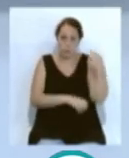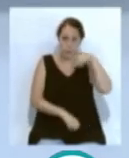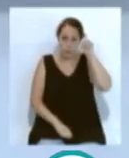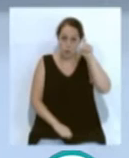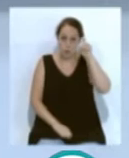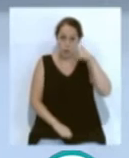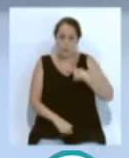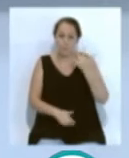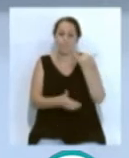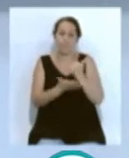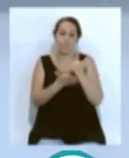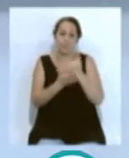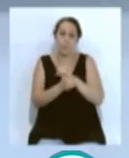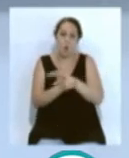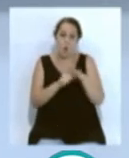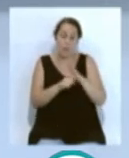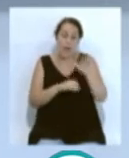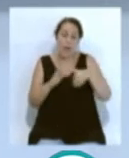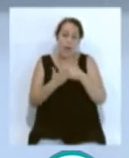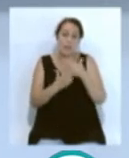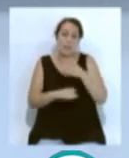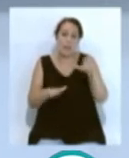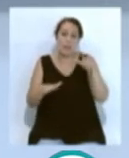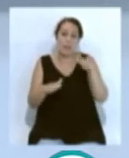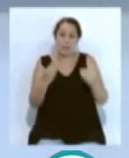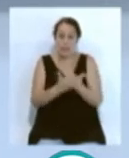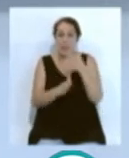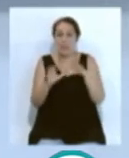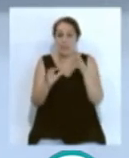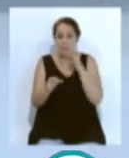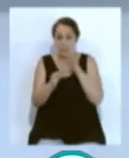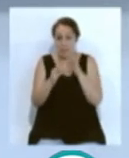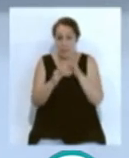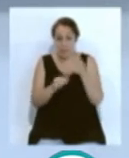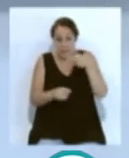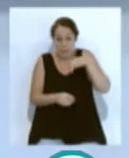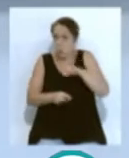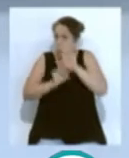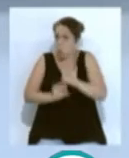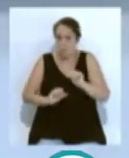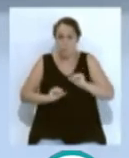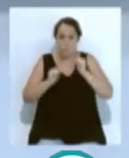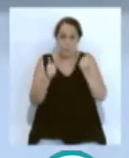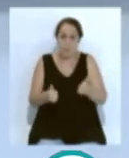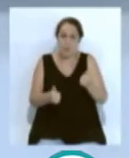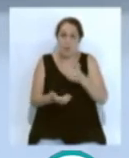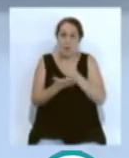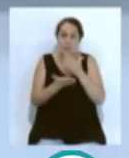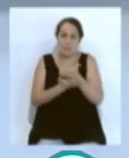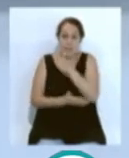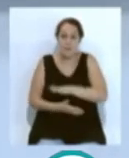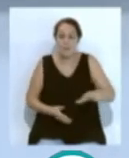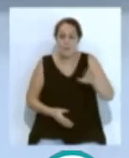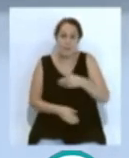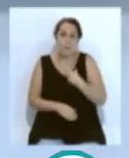someterán a los test hasta el próximo día 10 de septiembre, fecha de comienzo para las clases de educación infantil, primaria